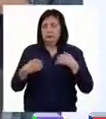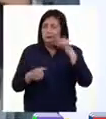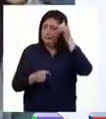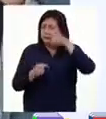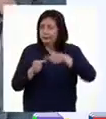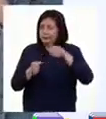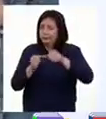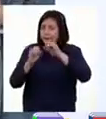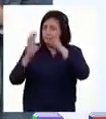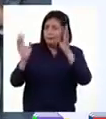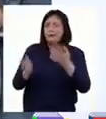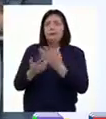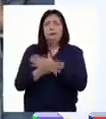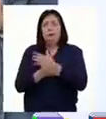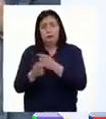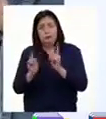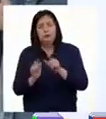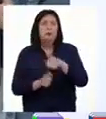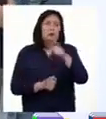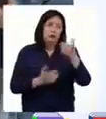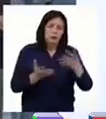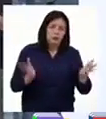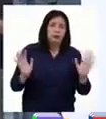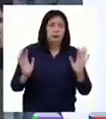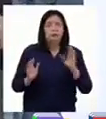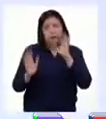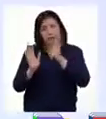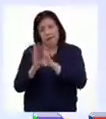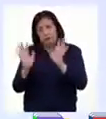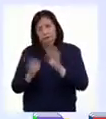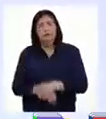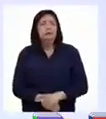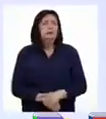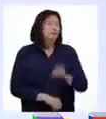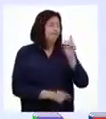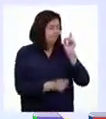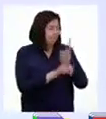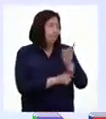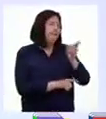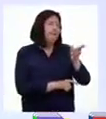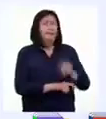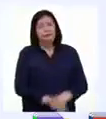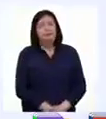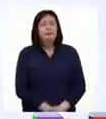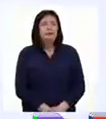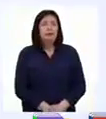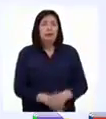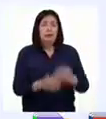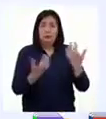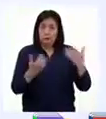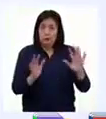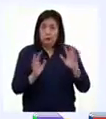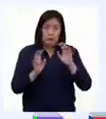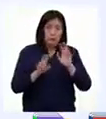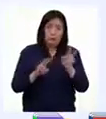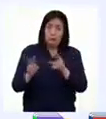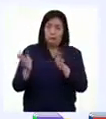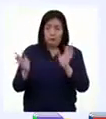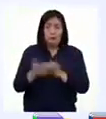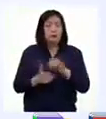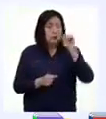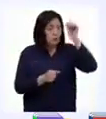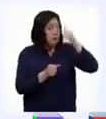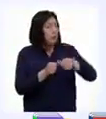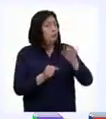recordar fechas de cumpleaños u otros eventos específicos, por ejemplo. Efectivamente, Pati. Como hemos visto, Pati,